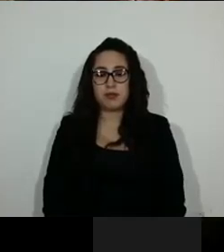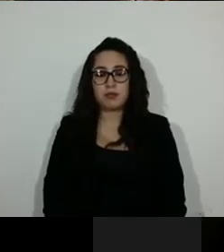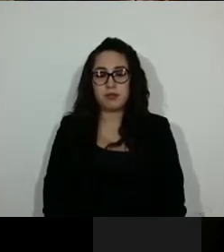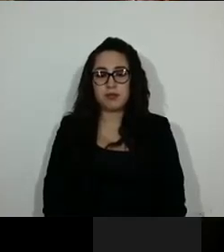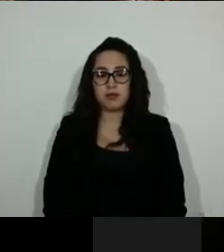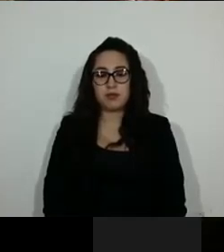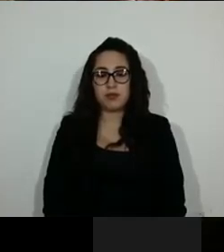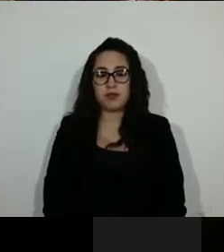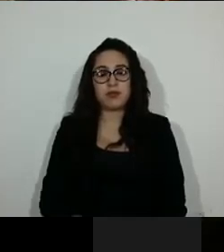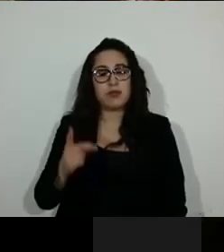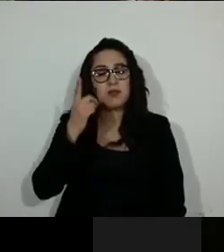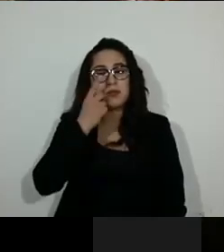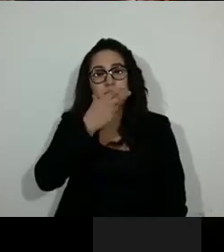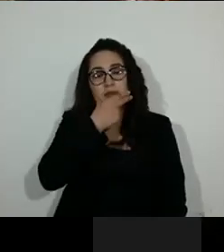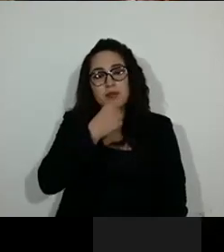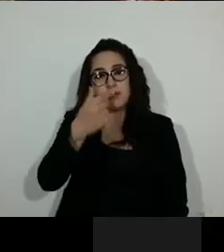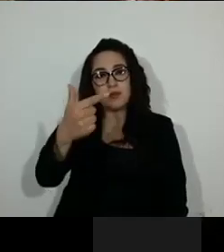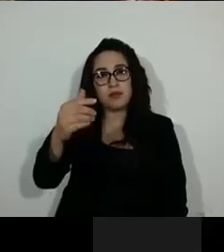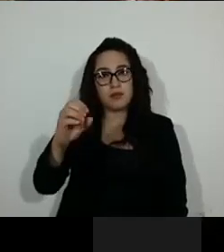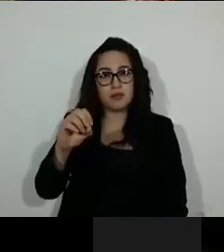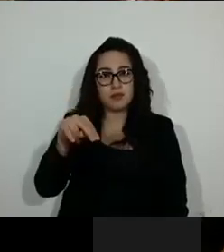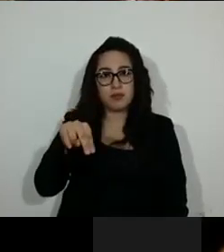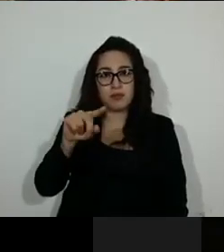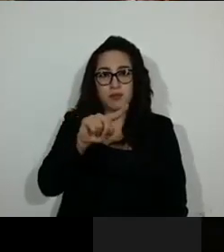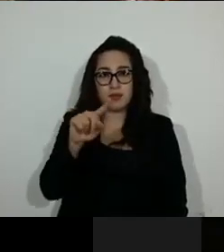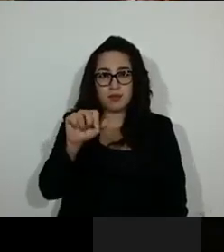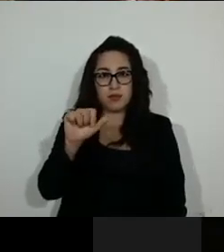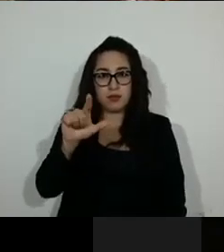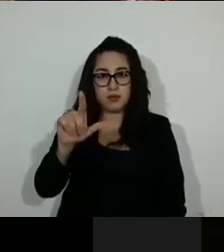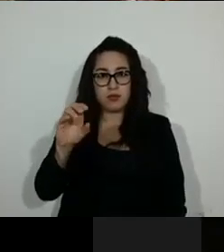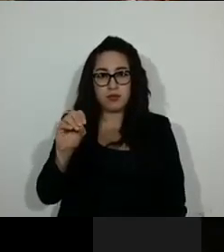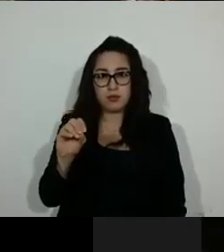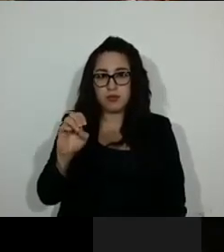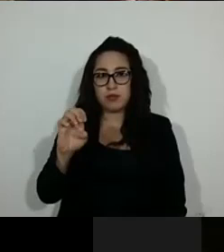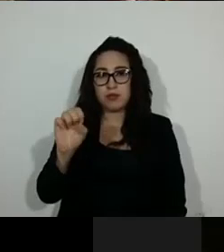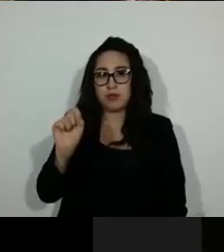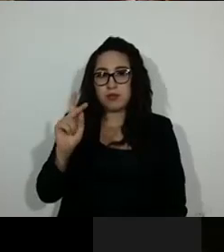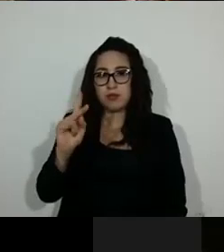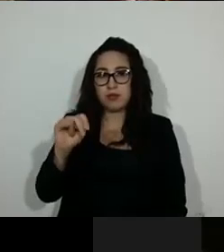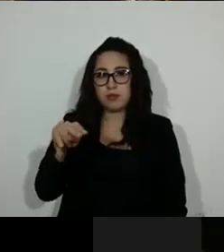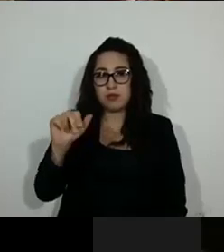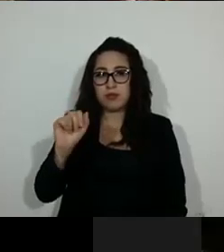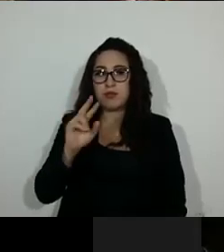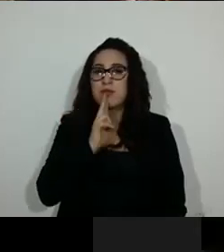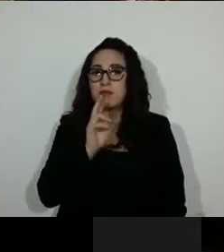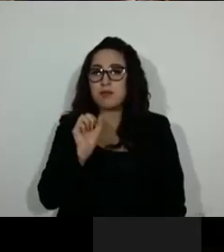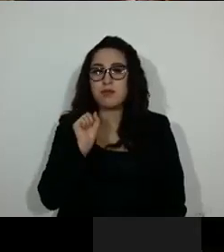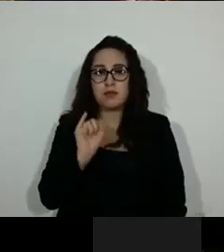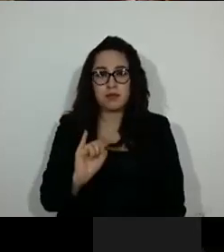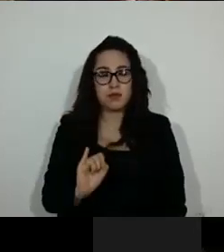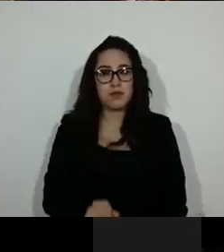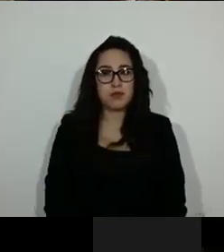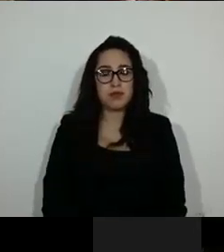Diputado Gonzalo Espina. Espina, en pro. Gracias, diputado.